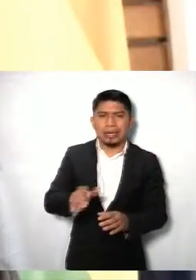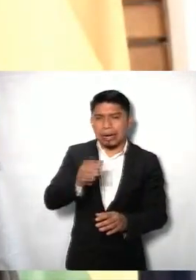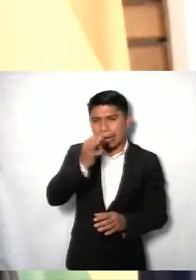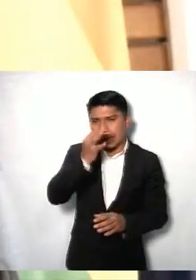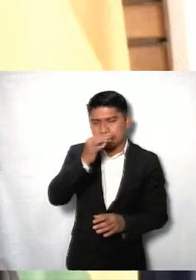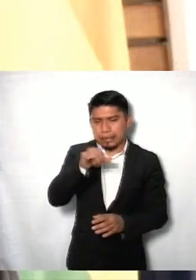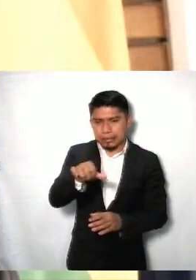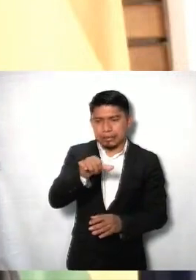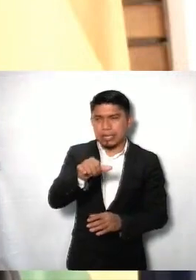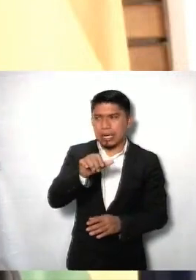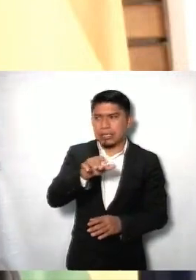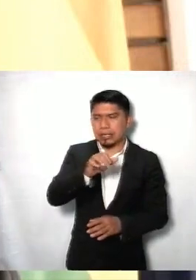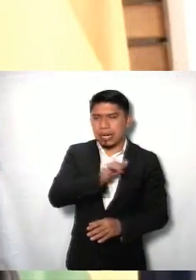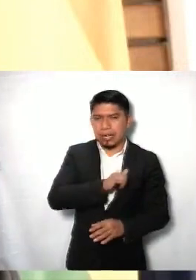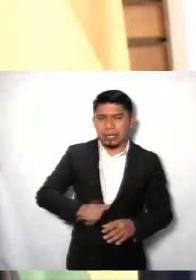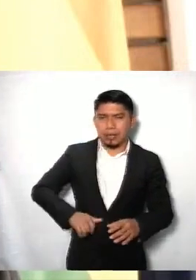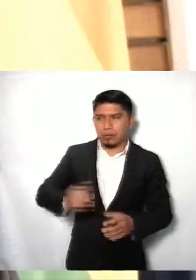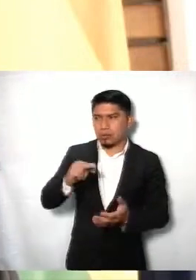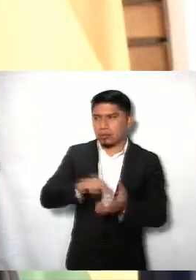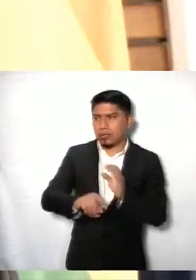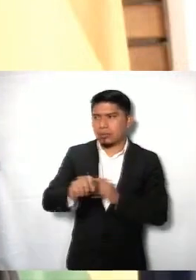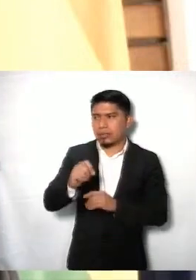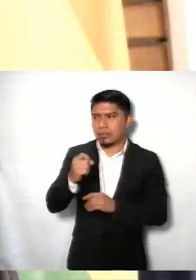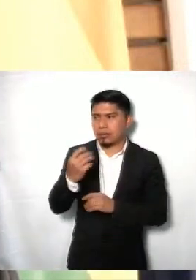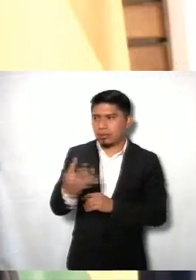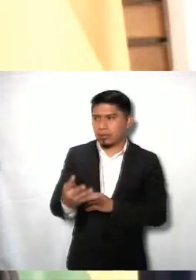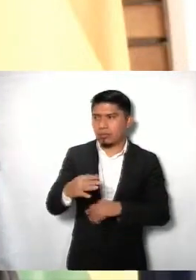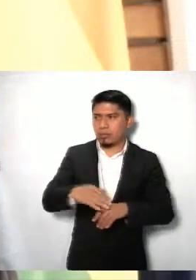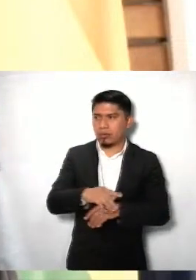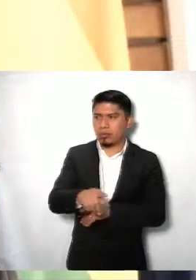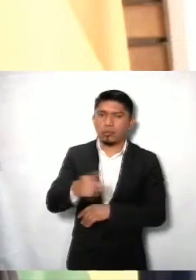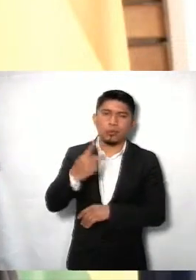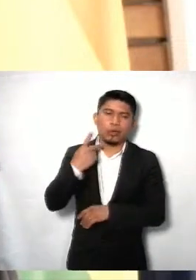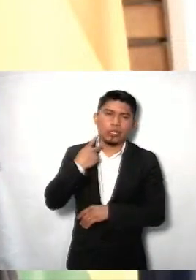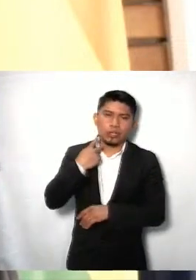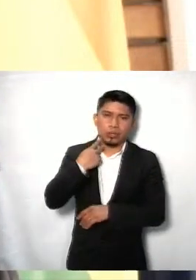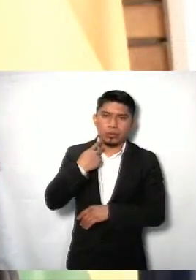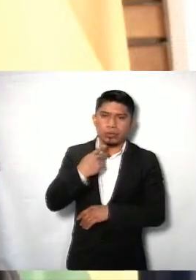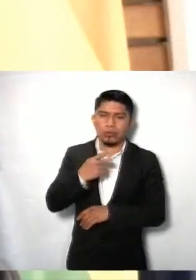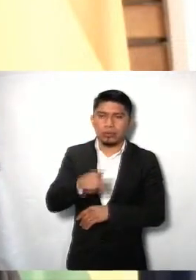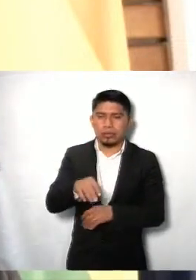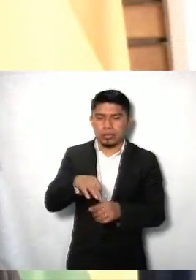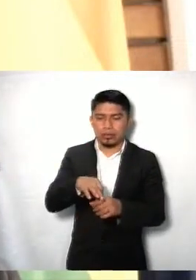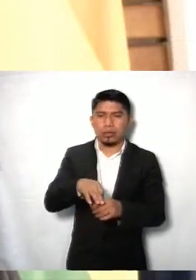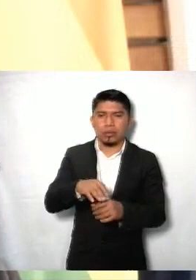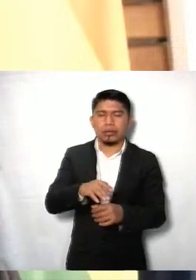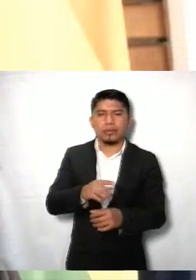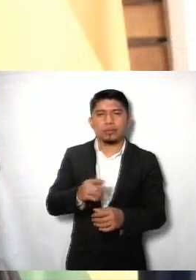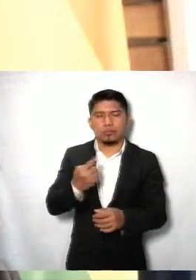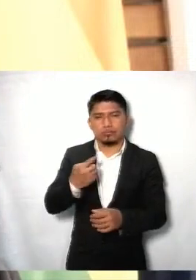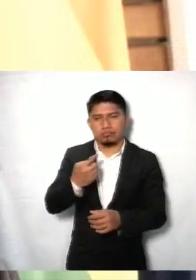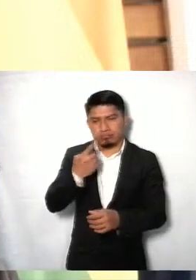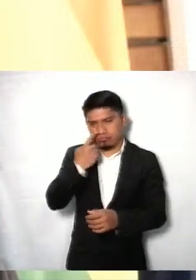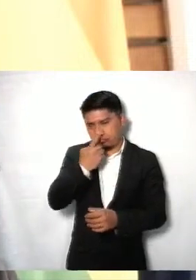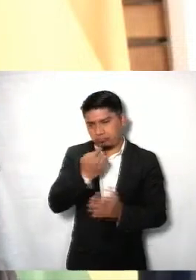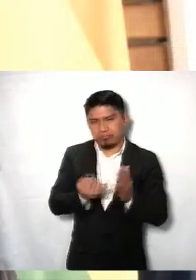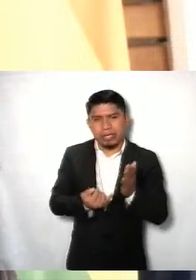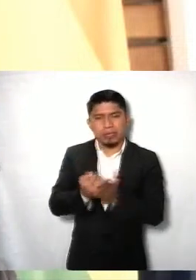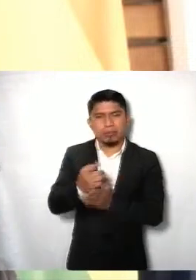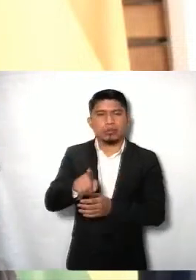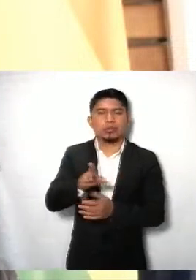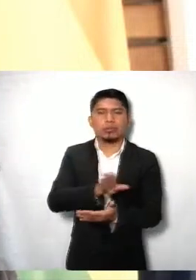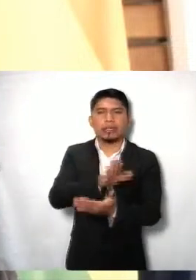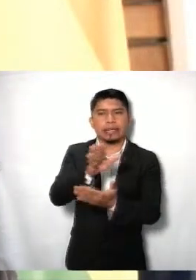16 alcaldías, y en 2024, por el contexto político-electoral, decidimos venir a las universidades. Y hoy,